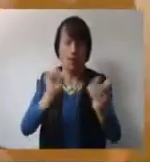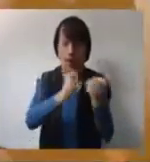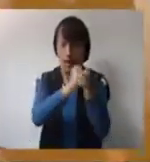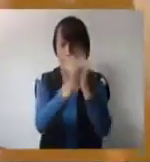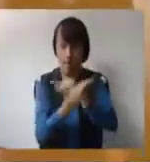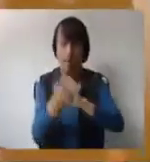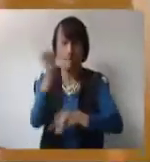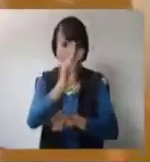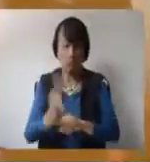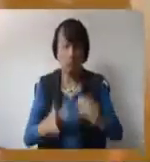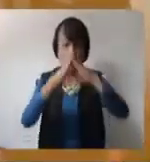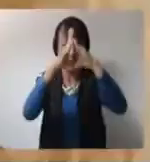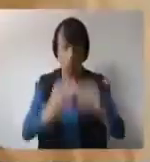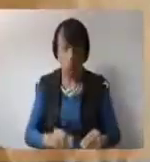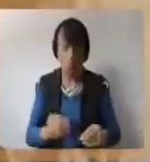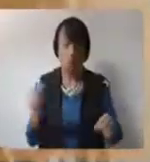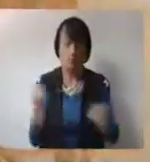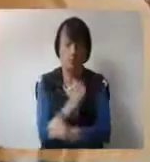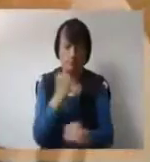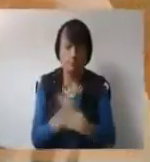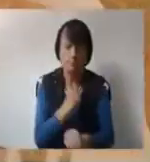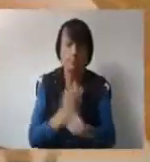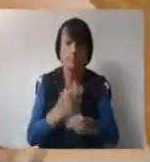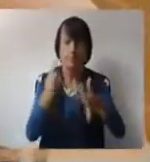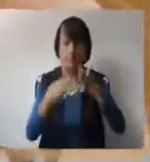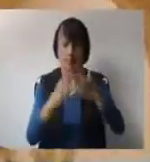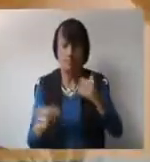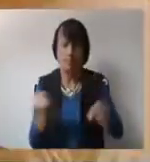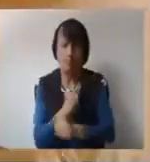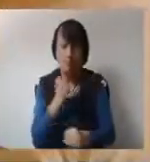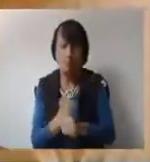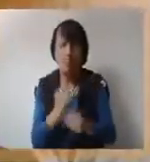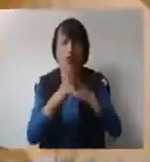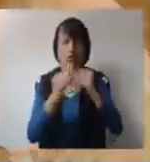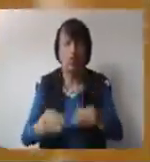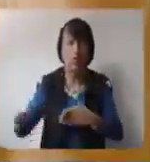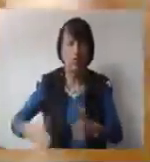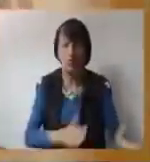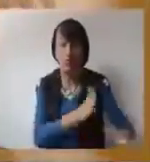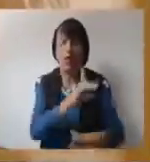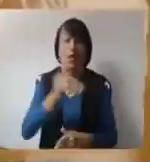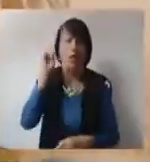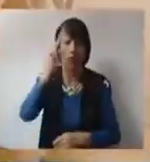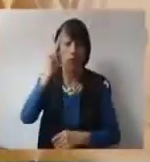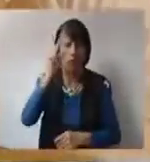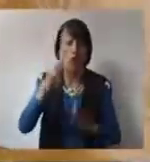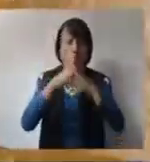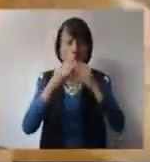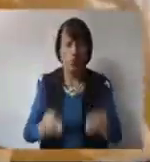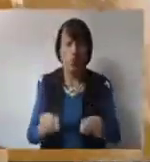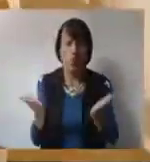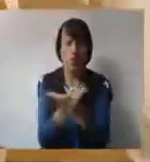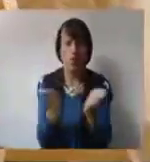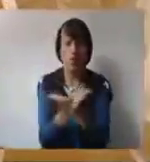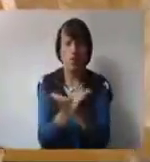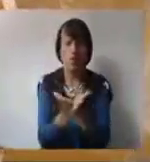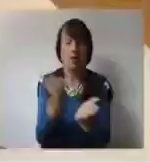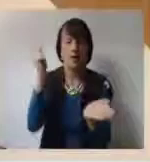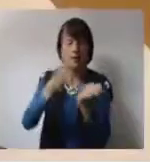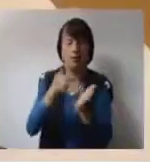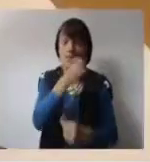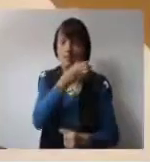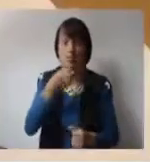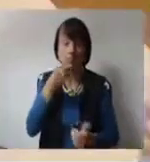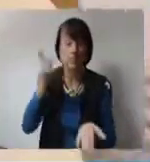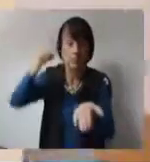por cambiar el país. Vamos a luchar por nuestros recursos. Vamos a luchar por nuestra carrera docente desde las escuelas.